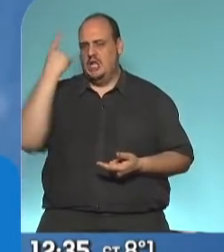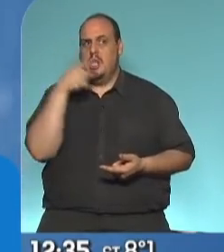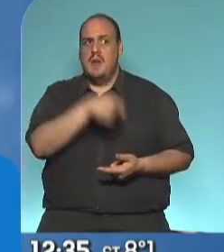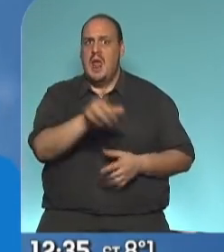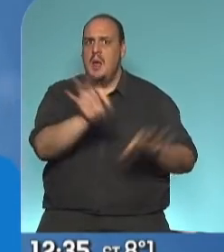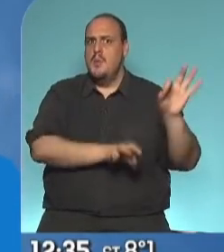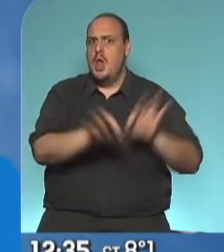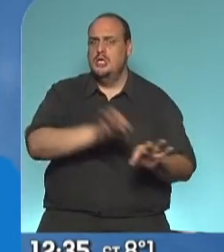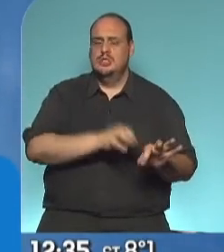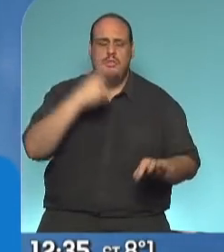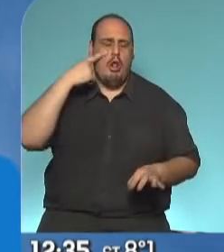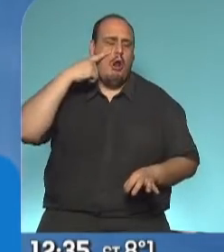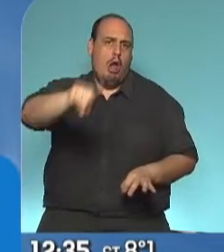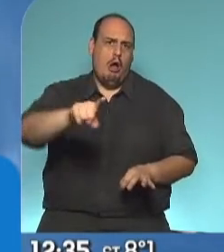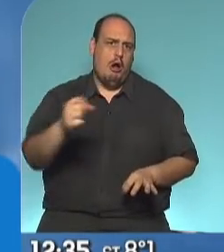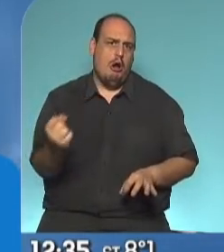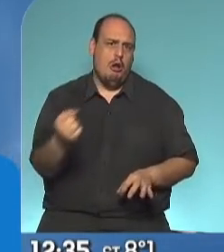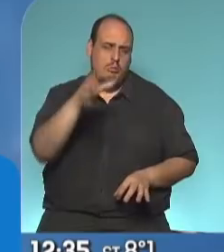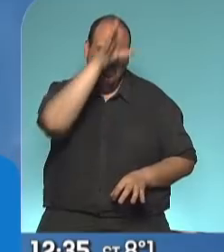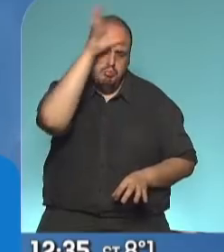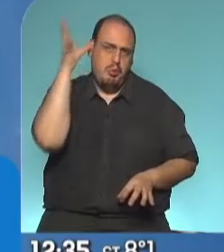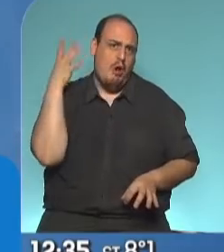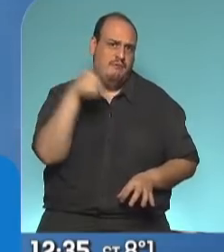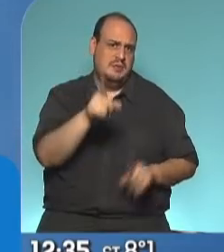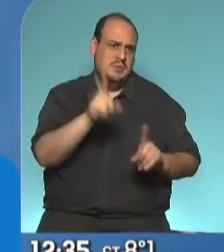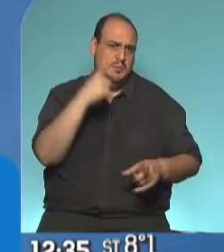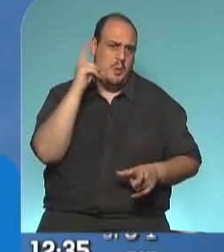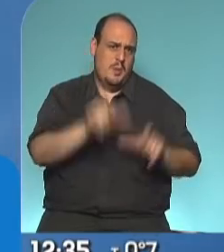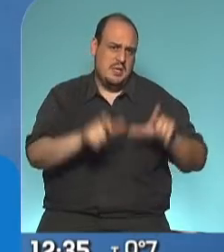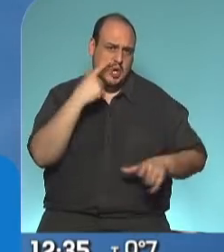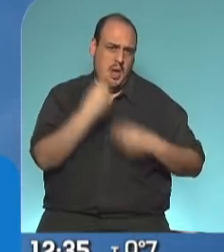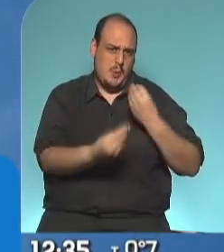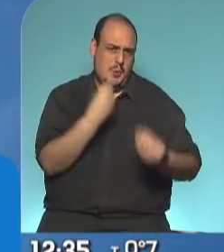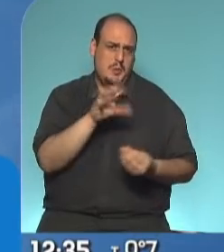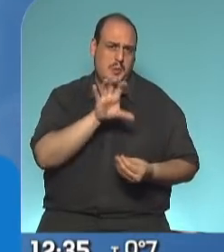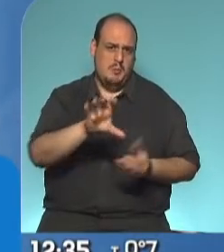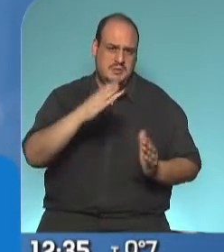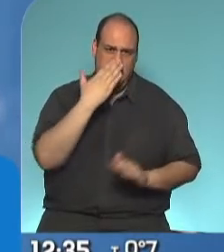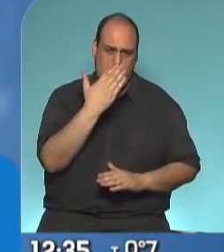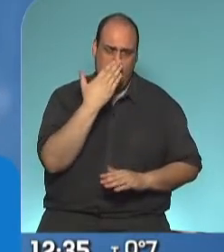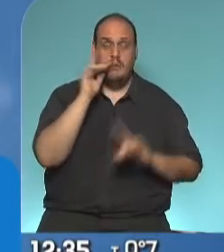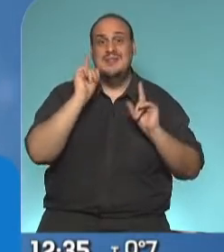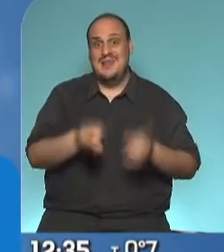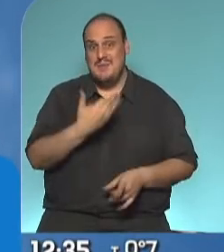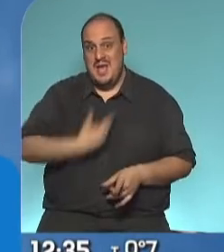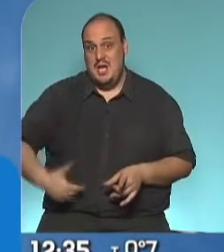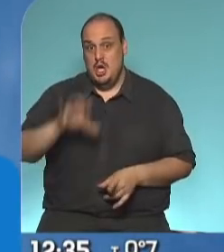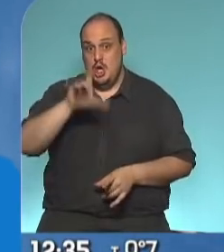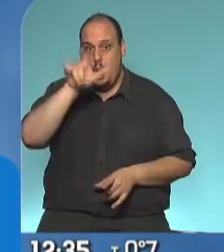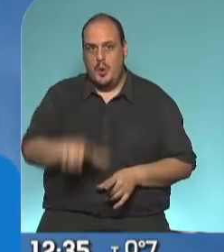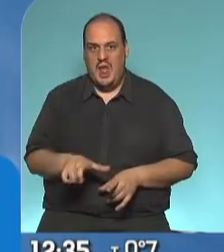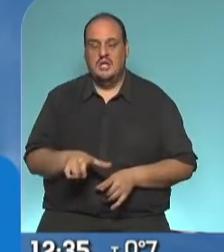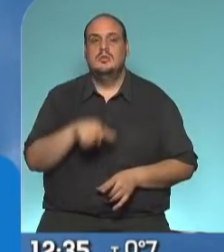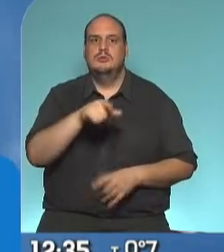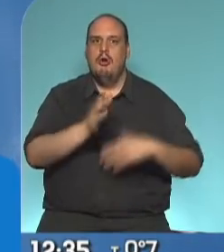tan deseado por todos los ciudadanos de la provincia de Córdoba y por el Gobernador, una obra que